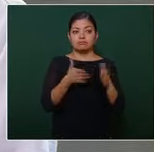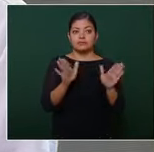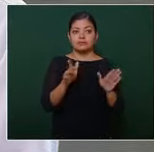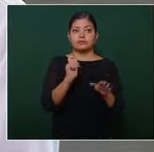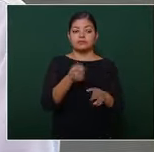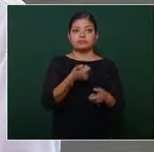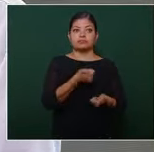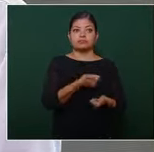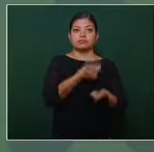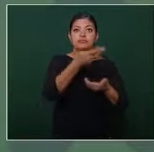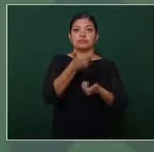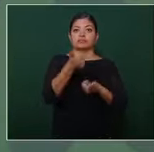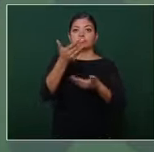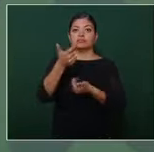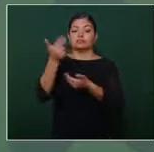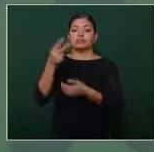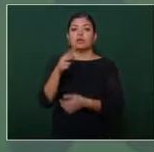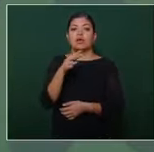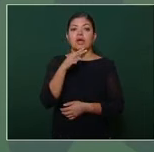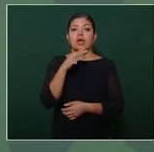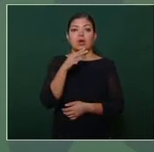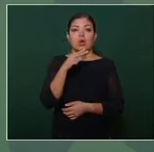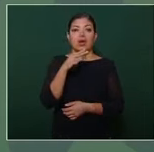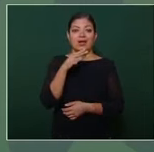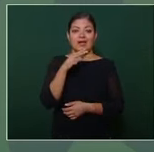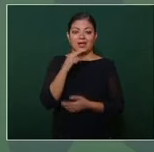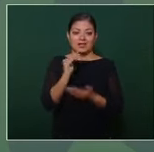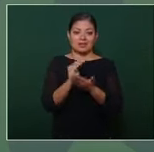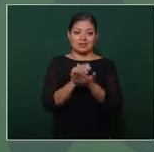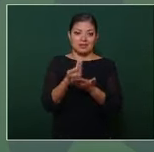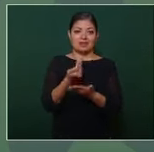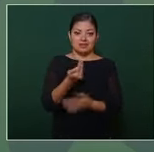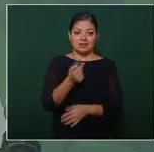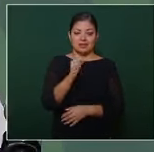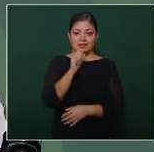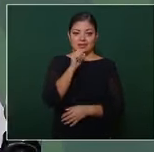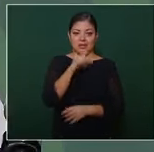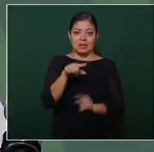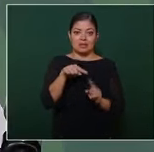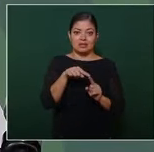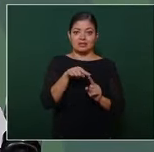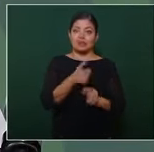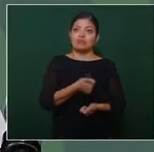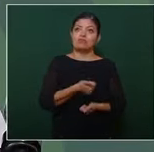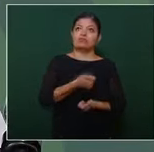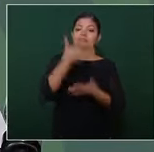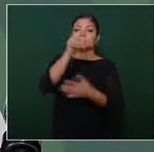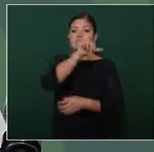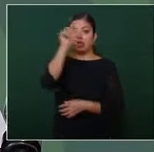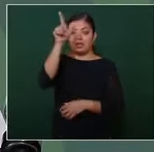aguacates de Jalisco a Estados Unidos